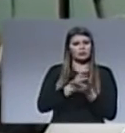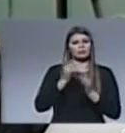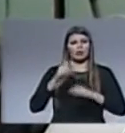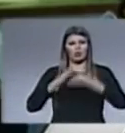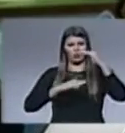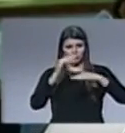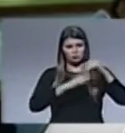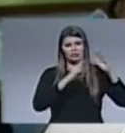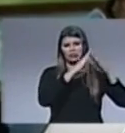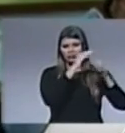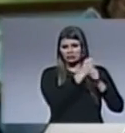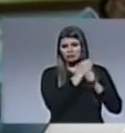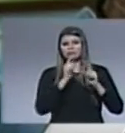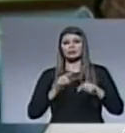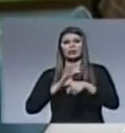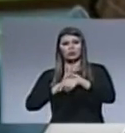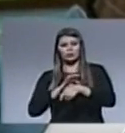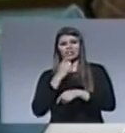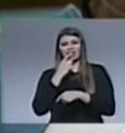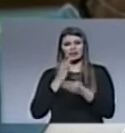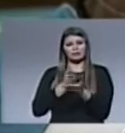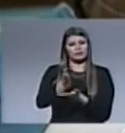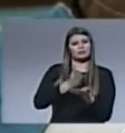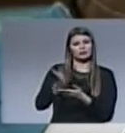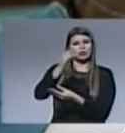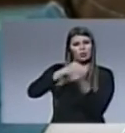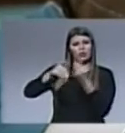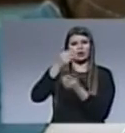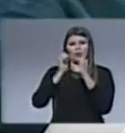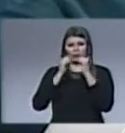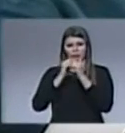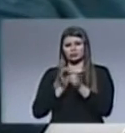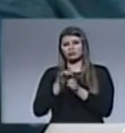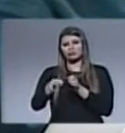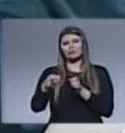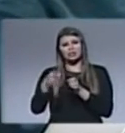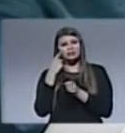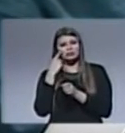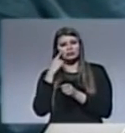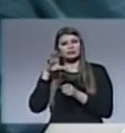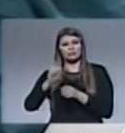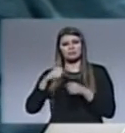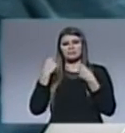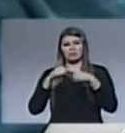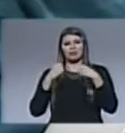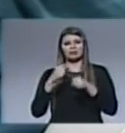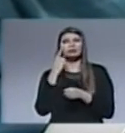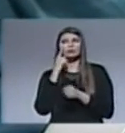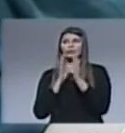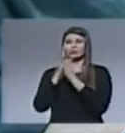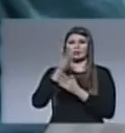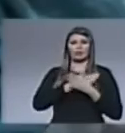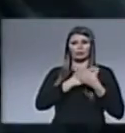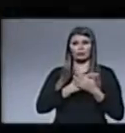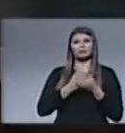constructores, médicos y odontólogos quienes prestaron servicio a la ciudad de Remancito para que muchos conocieran de maneras prácticas el amor de Dios.